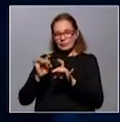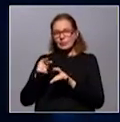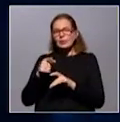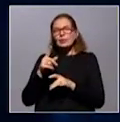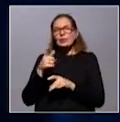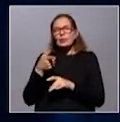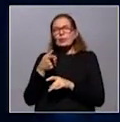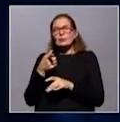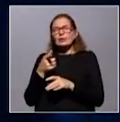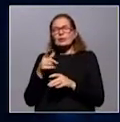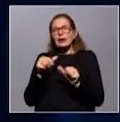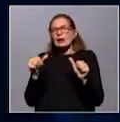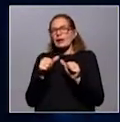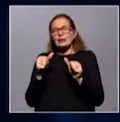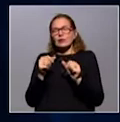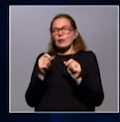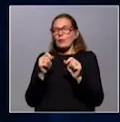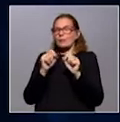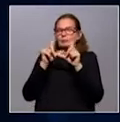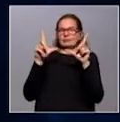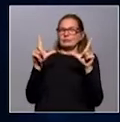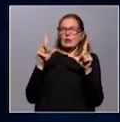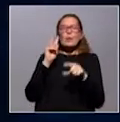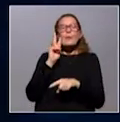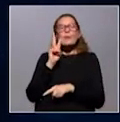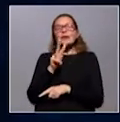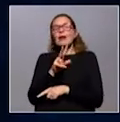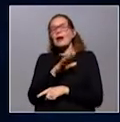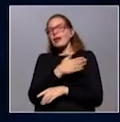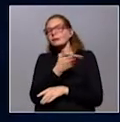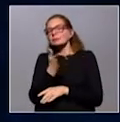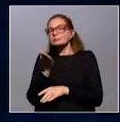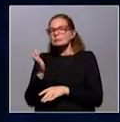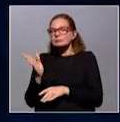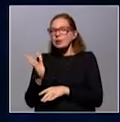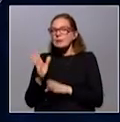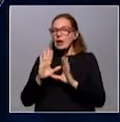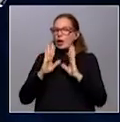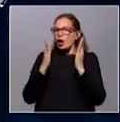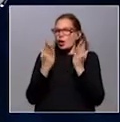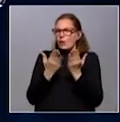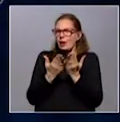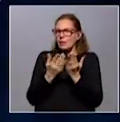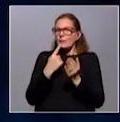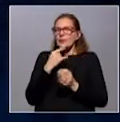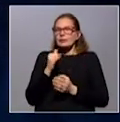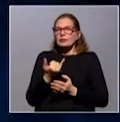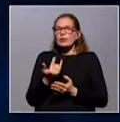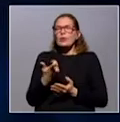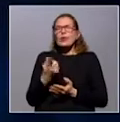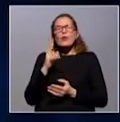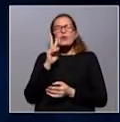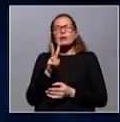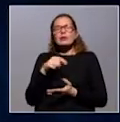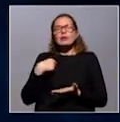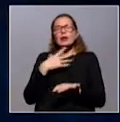un pantallazo con esa mirada regional, más global que hay, primero, ¿cómo ves